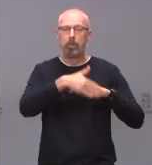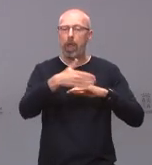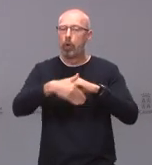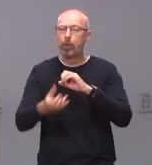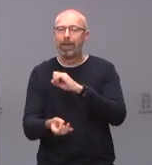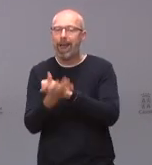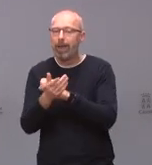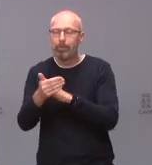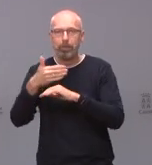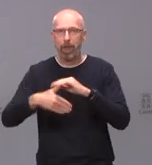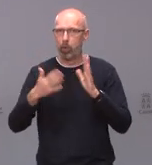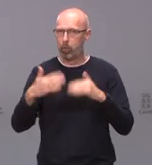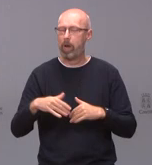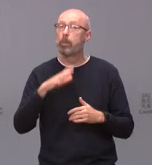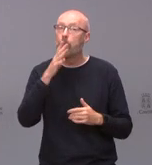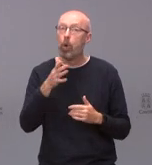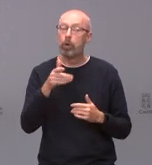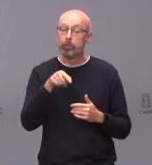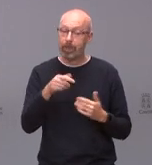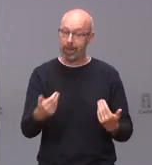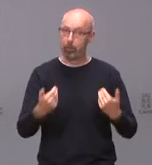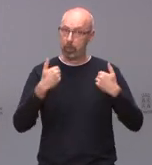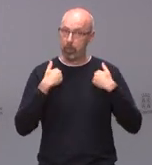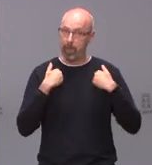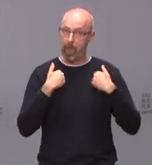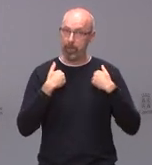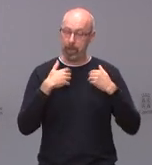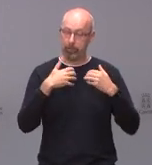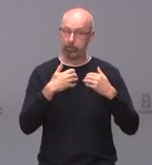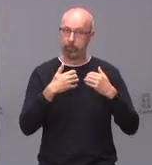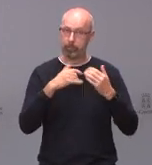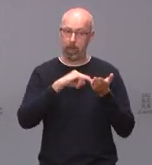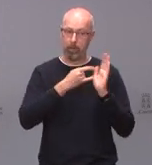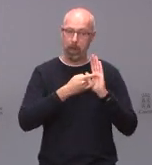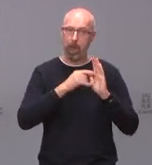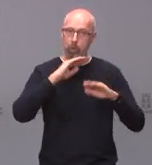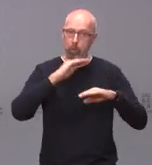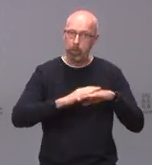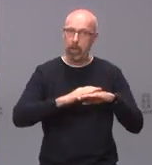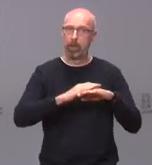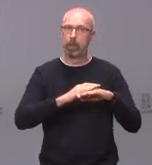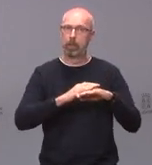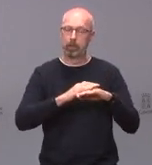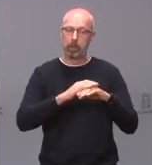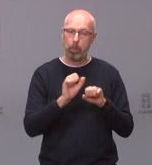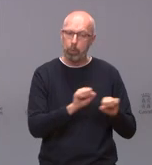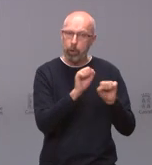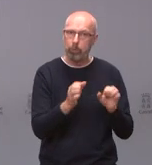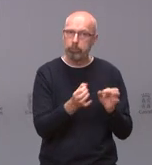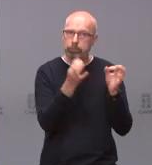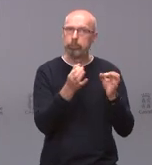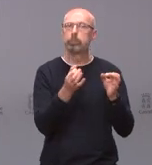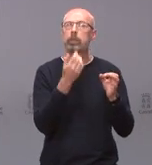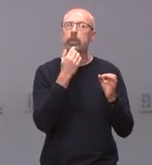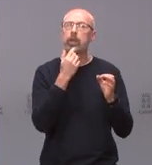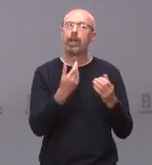porque la responsabilidad de llevar a cabo la efectividad del plan y la mejor protección de sus ciudadanos la tienen las administraciones prestadoras